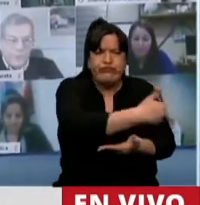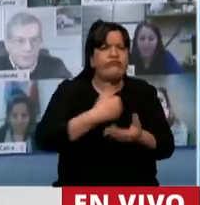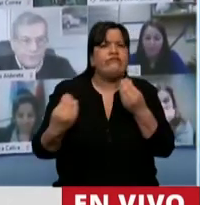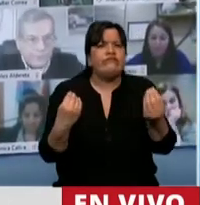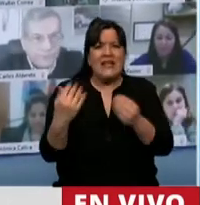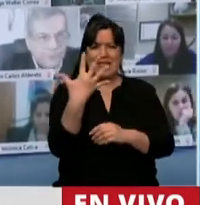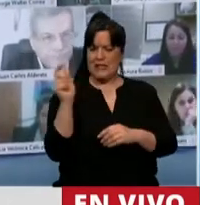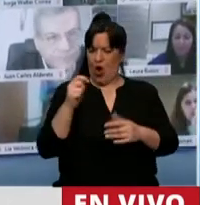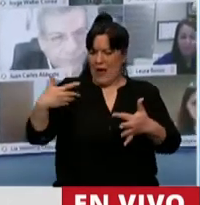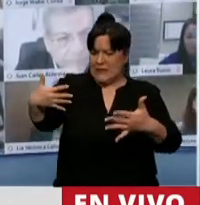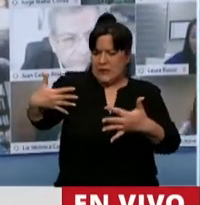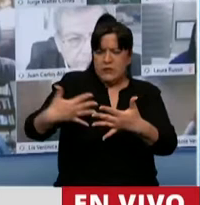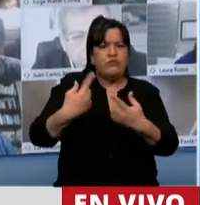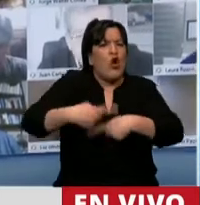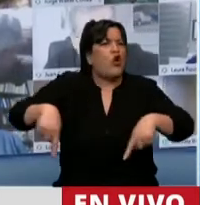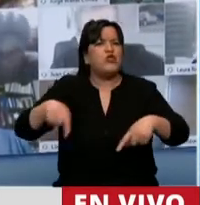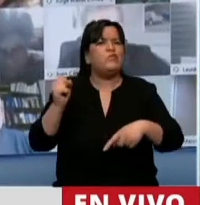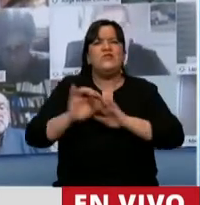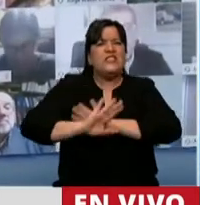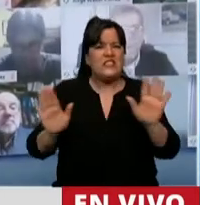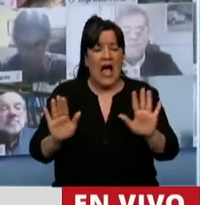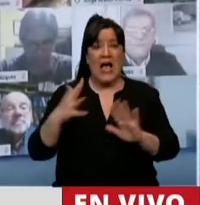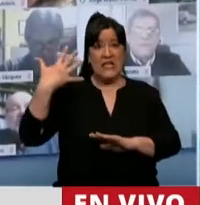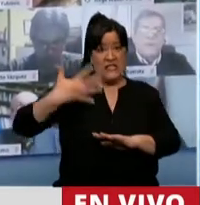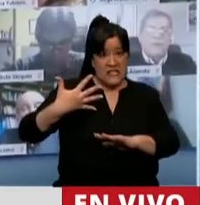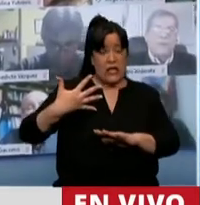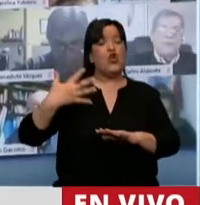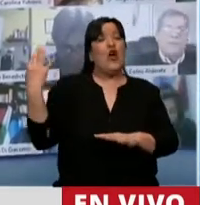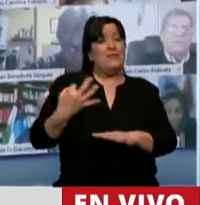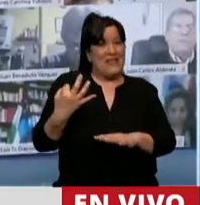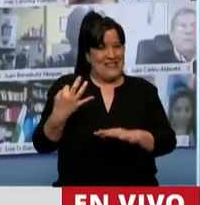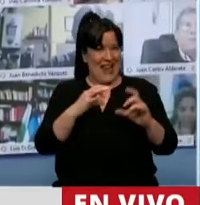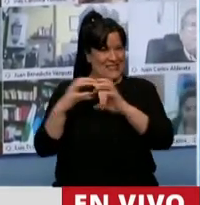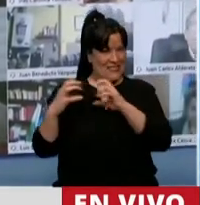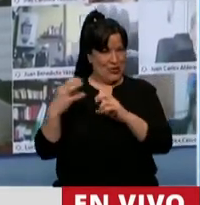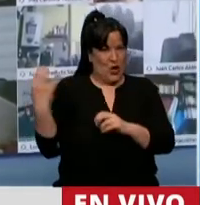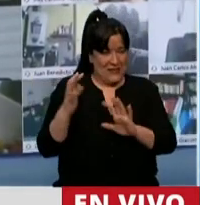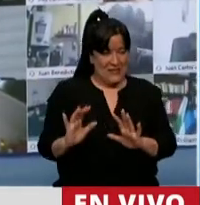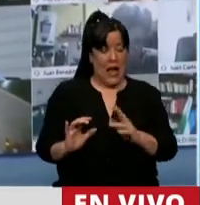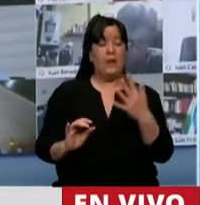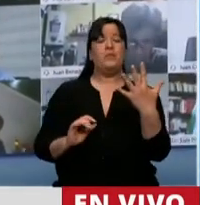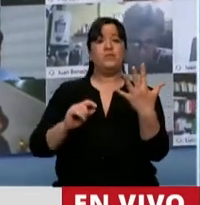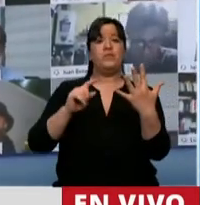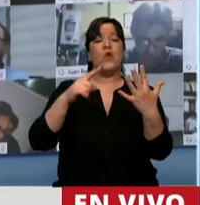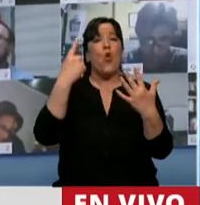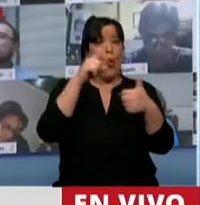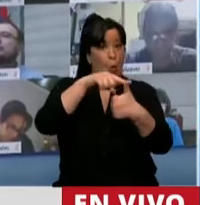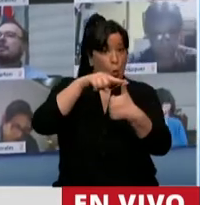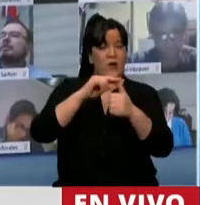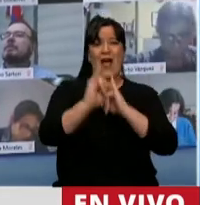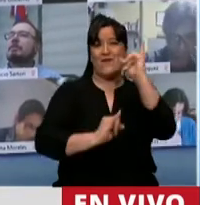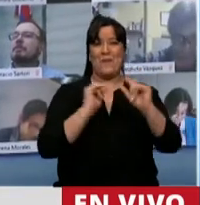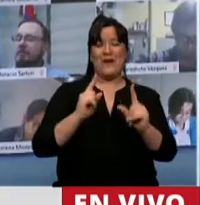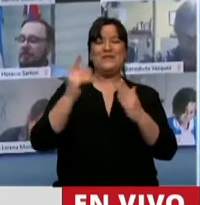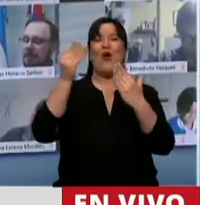habíamos hecho en estos cinco meses. Cinco sesiones ordinarias especiales. Una sesión ordinaria informativa con el